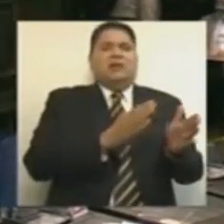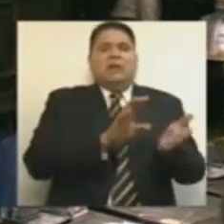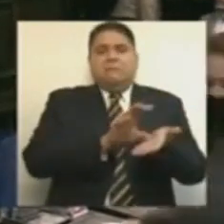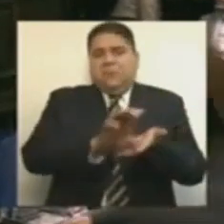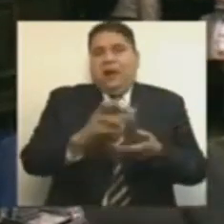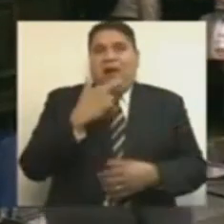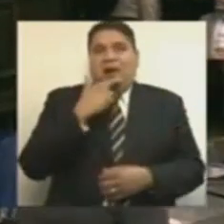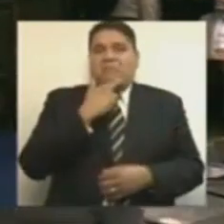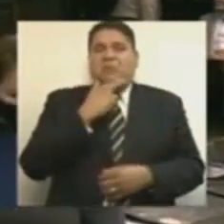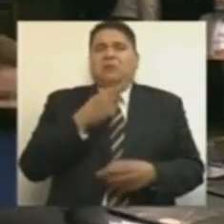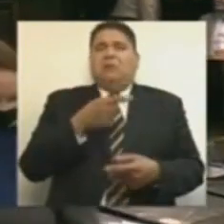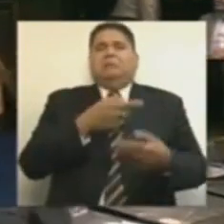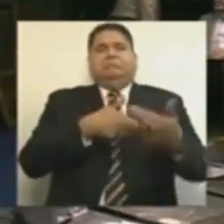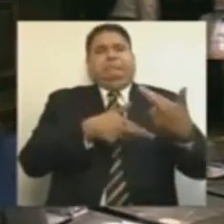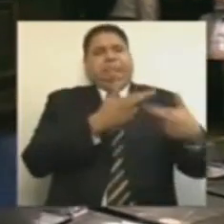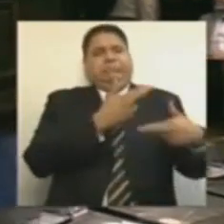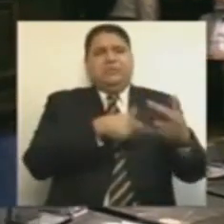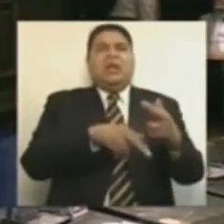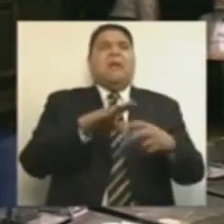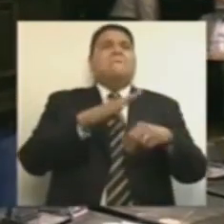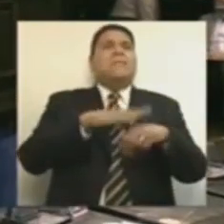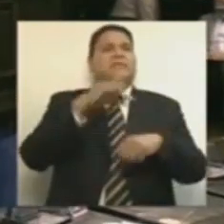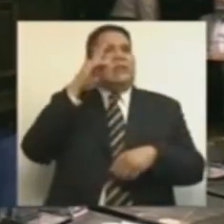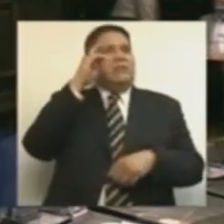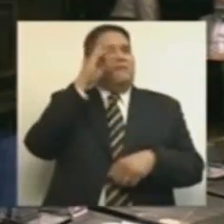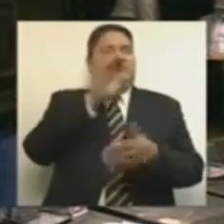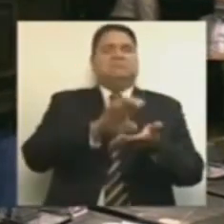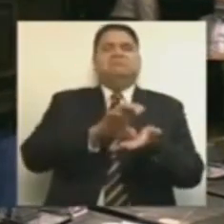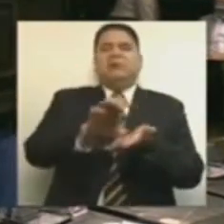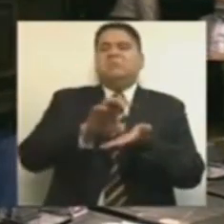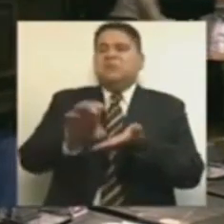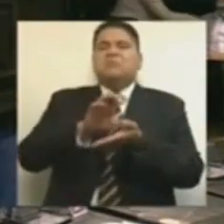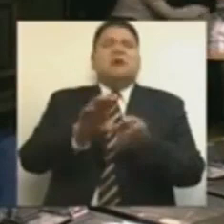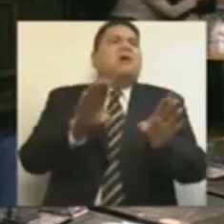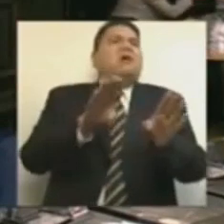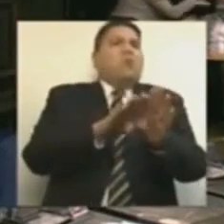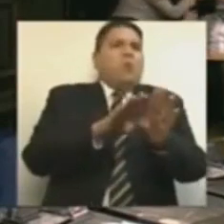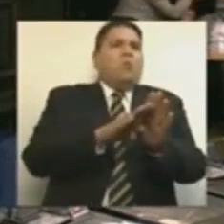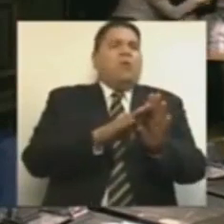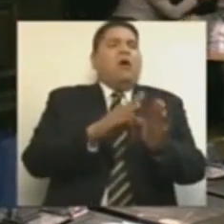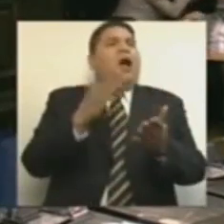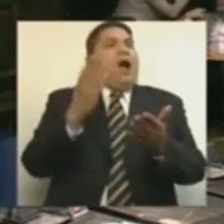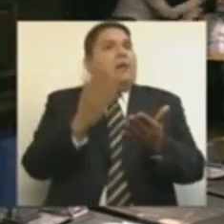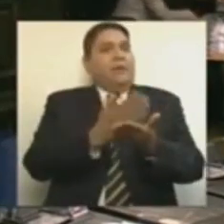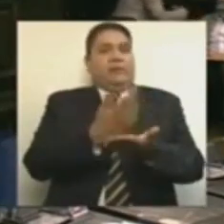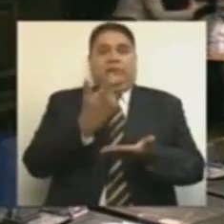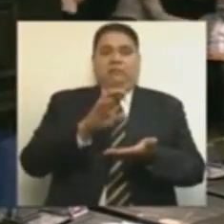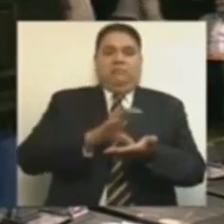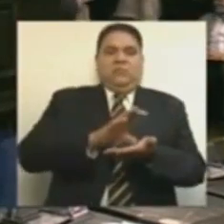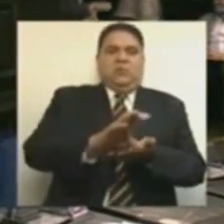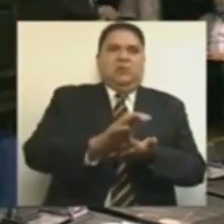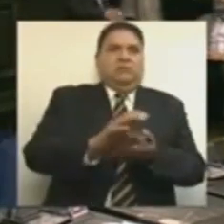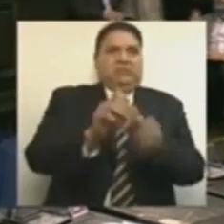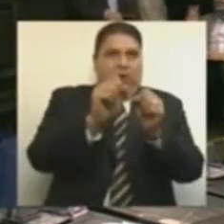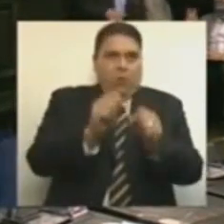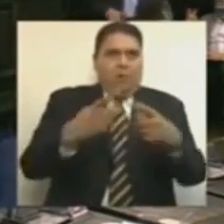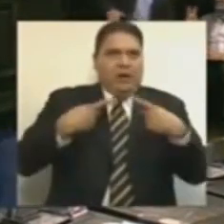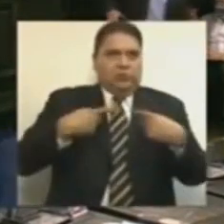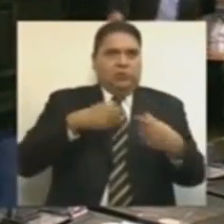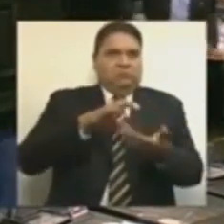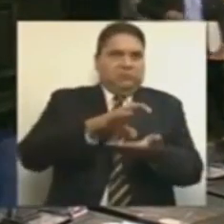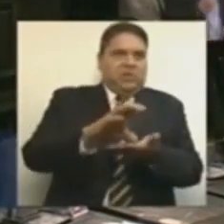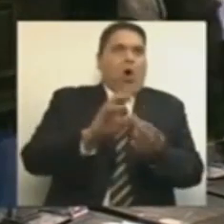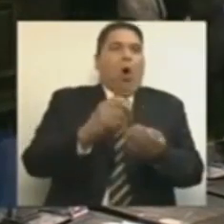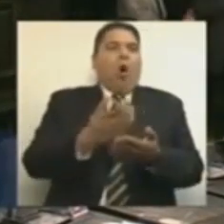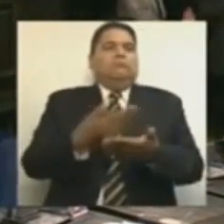al mismo tiempo que hace más complicado que podamos saber exactamente cómo y a dónde se está destinando ese dinero. Además, en México,